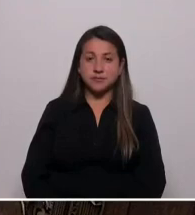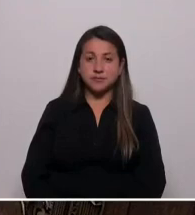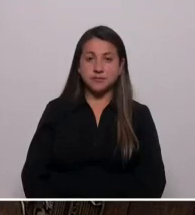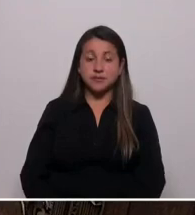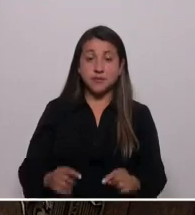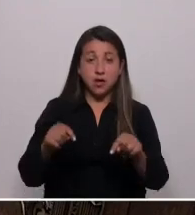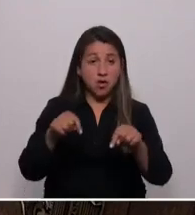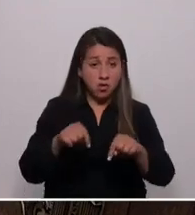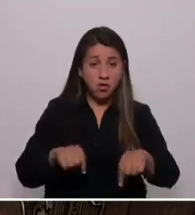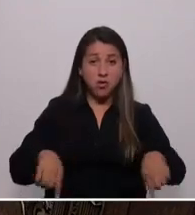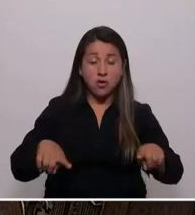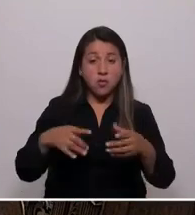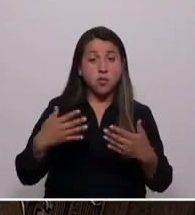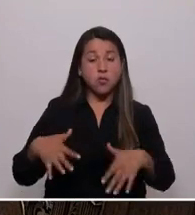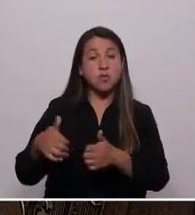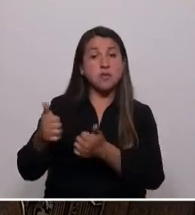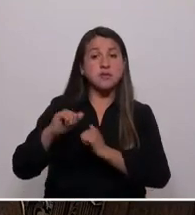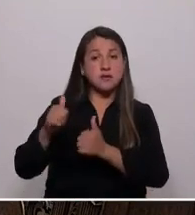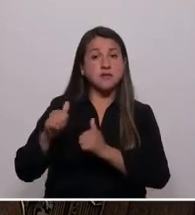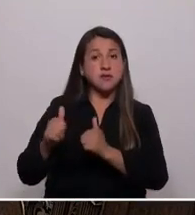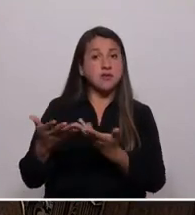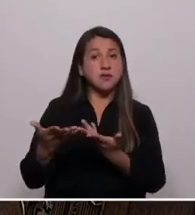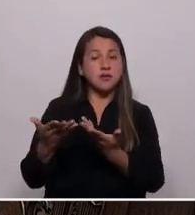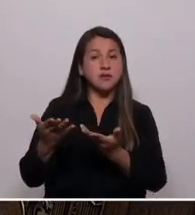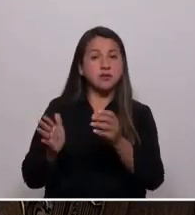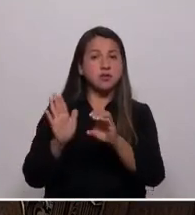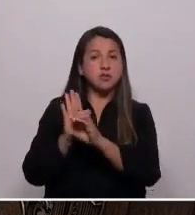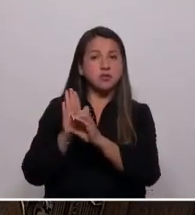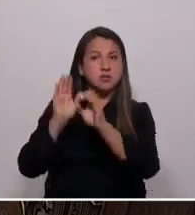la Constitución?